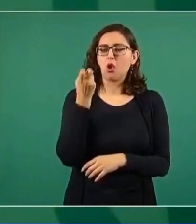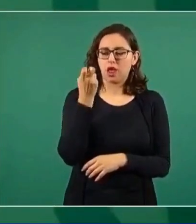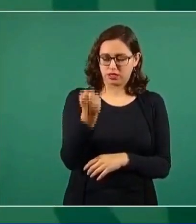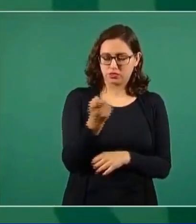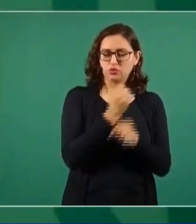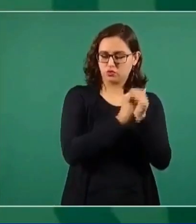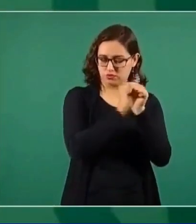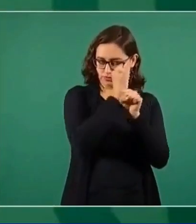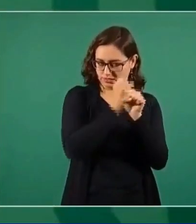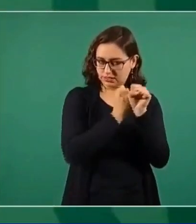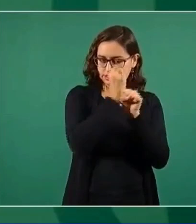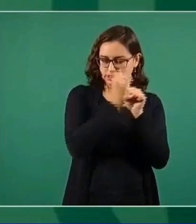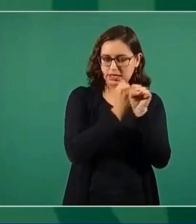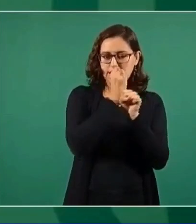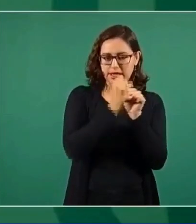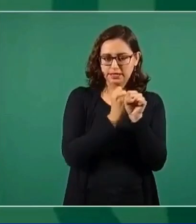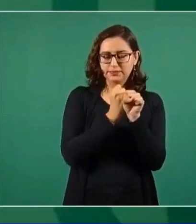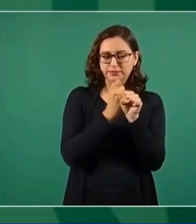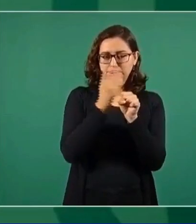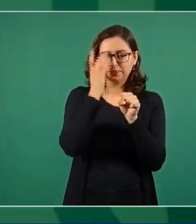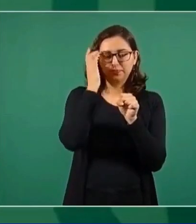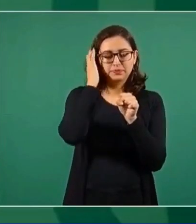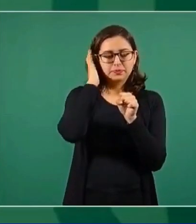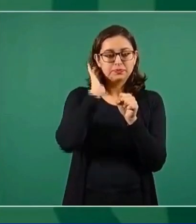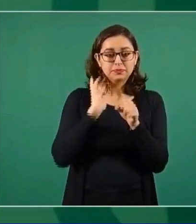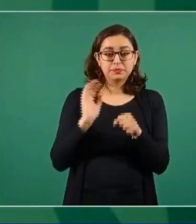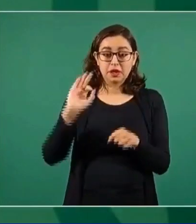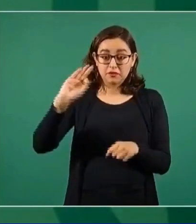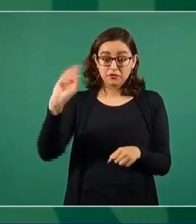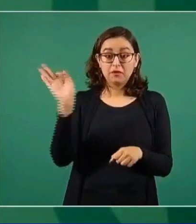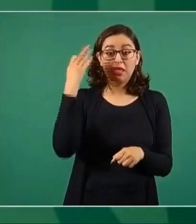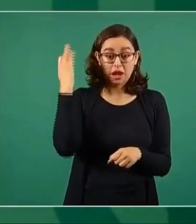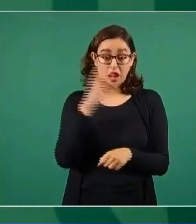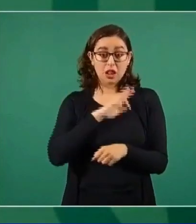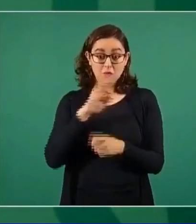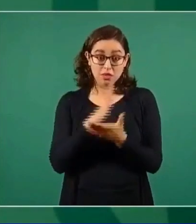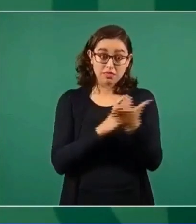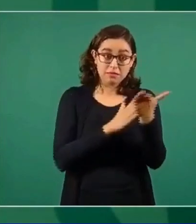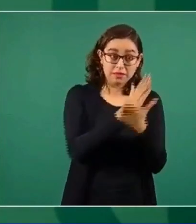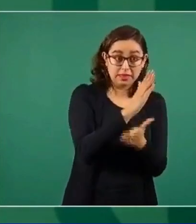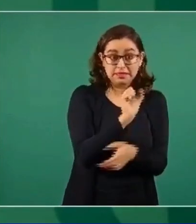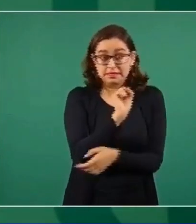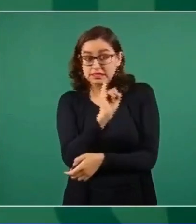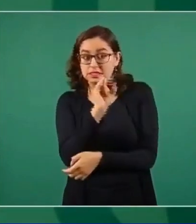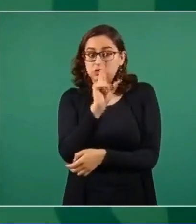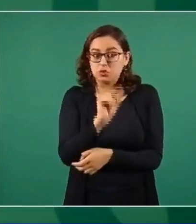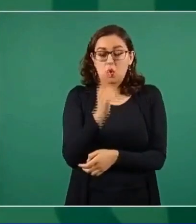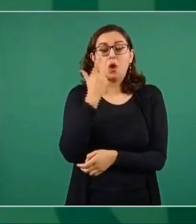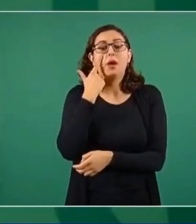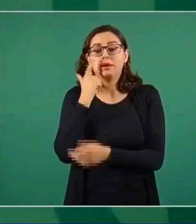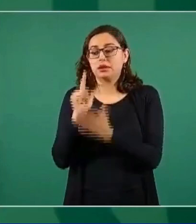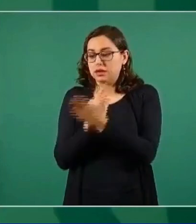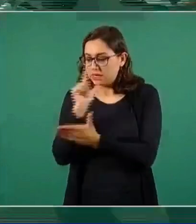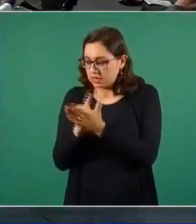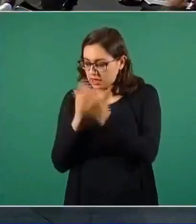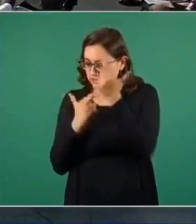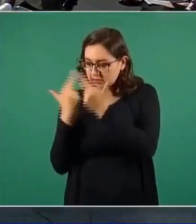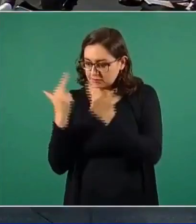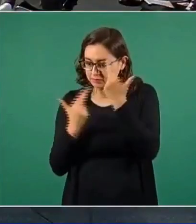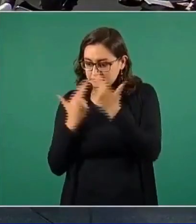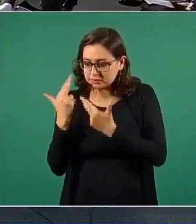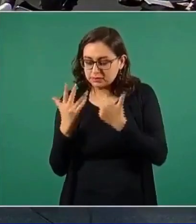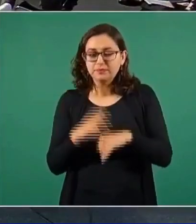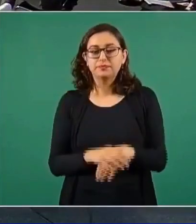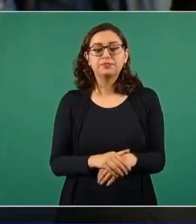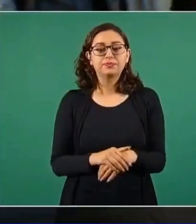lo va a haber gobernación, si nosotros tenemos posibilidad de intervenir. ¿Qué le diría Durazo,